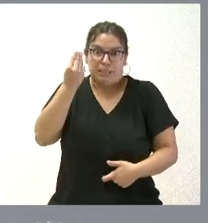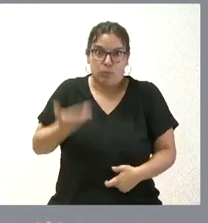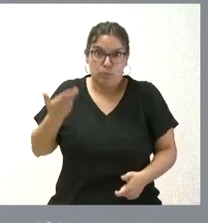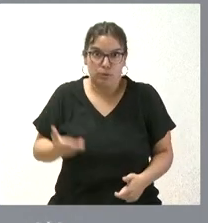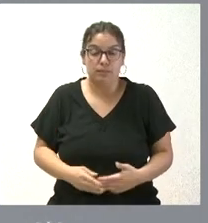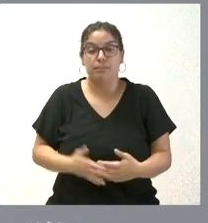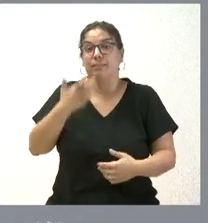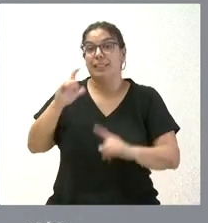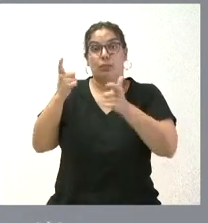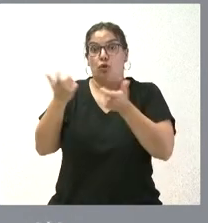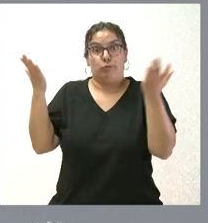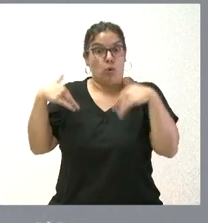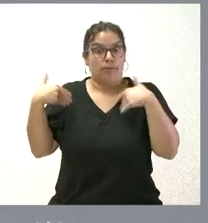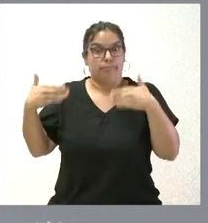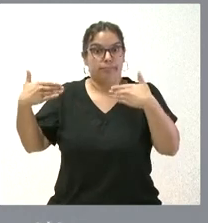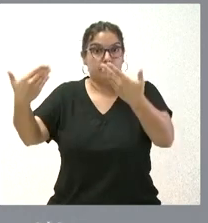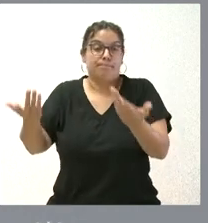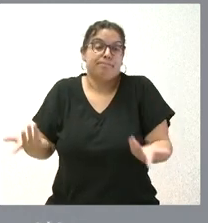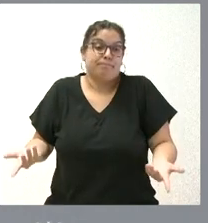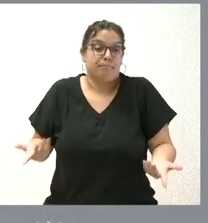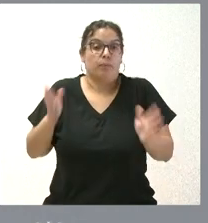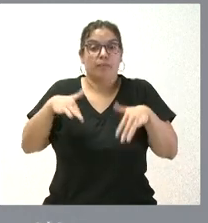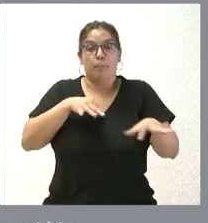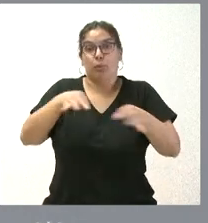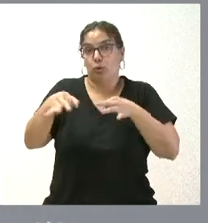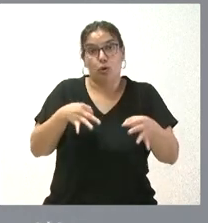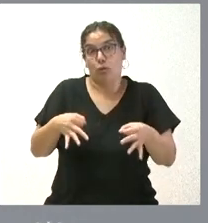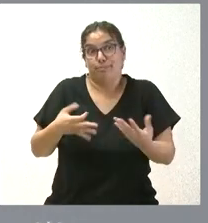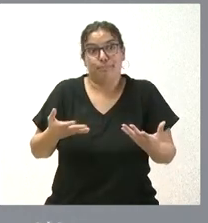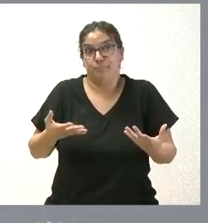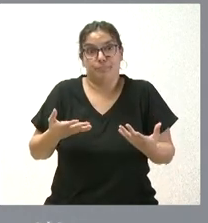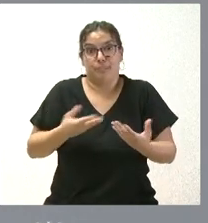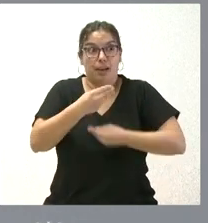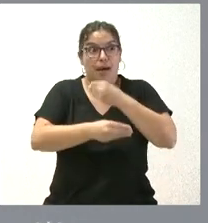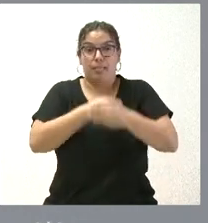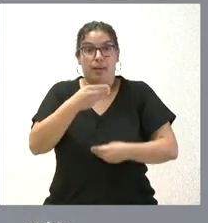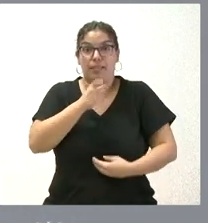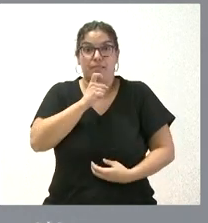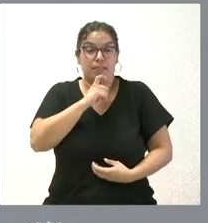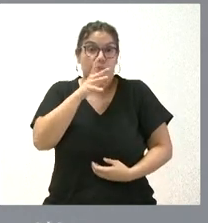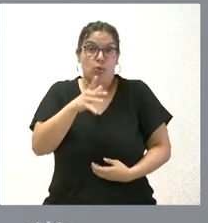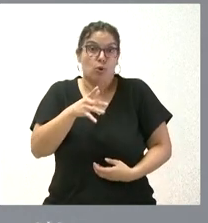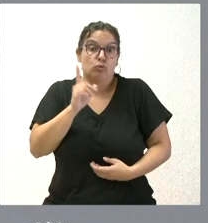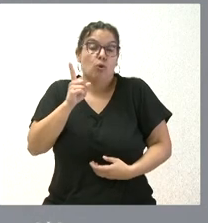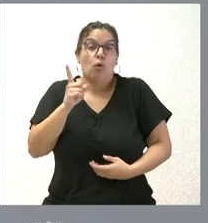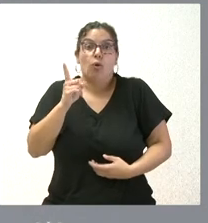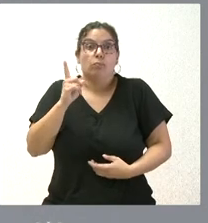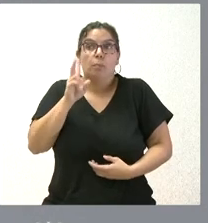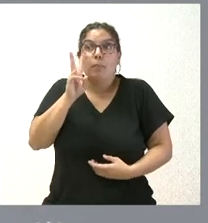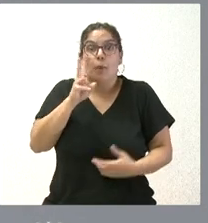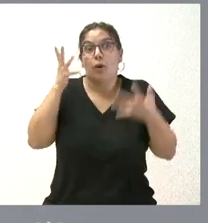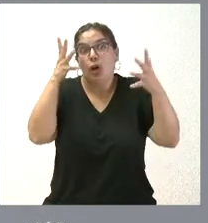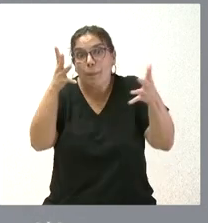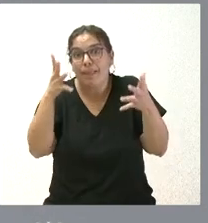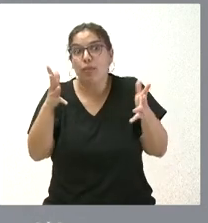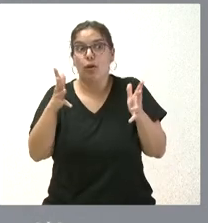esa reunión no se produce, lógicamente en lo que son los protocolos es difícil actuar más allá de lo que son las recomendaciones que ponemos en marcha y que